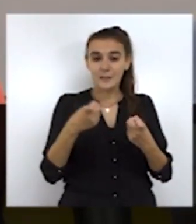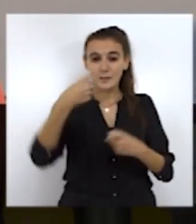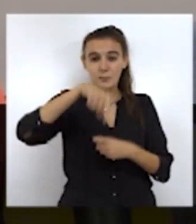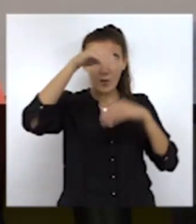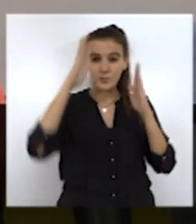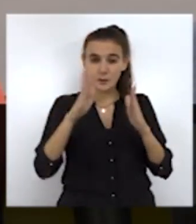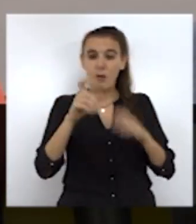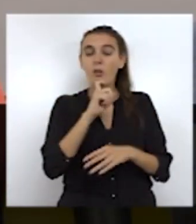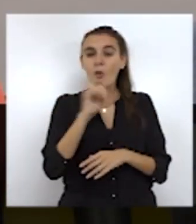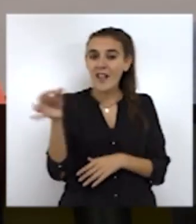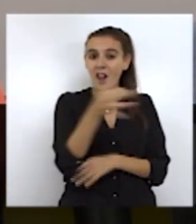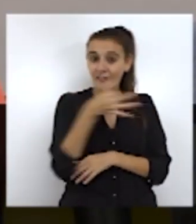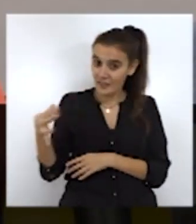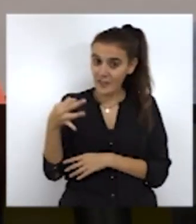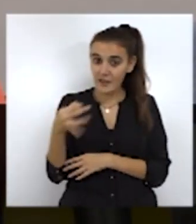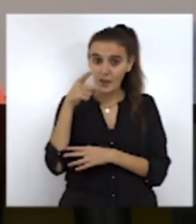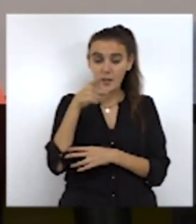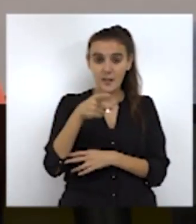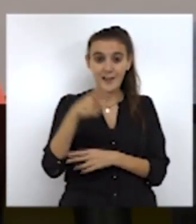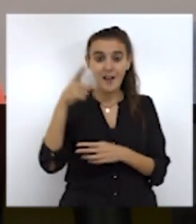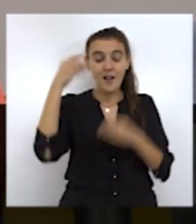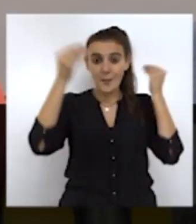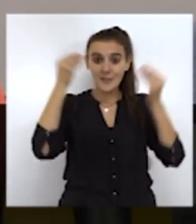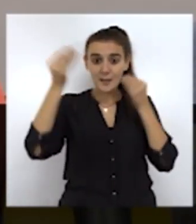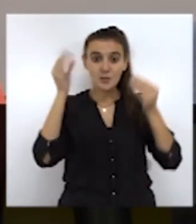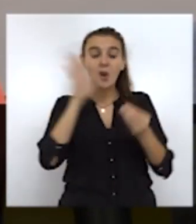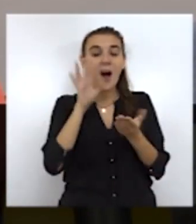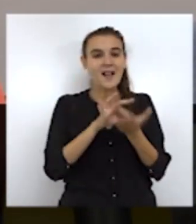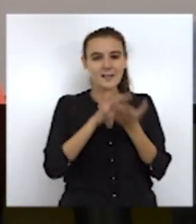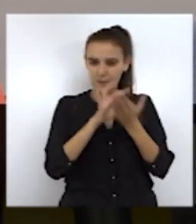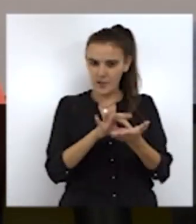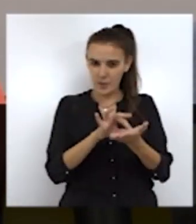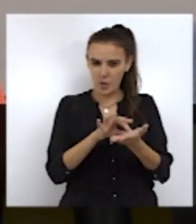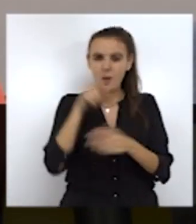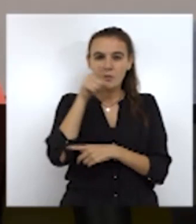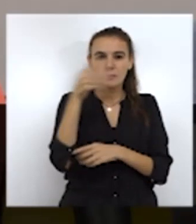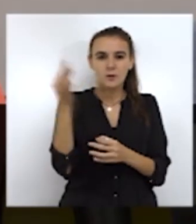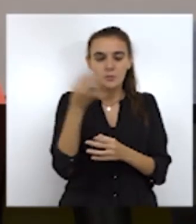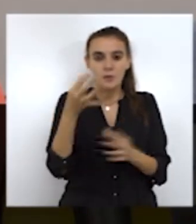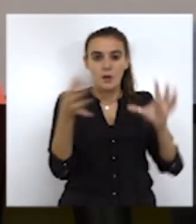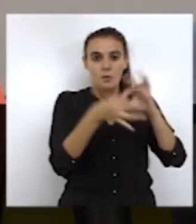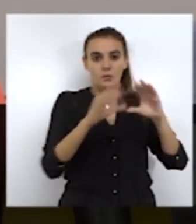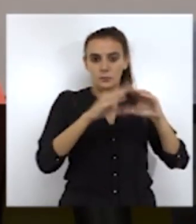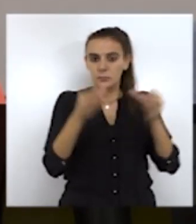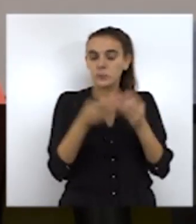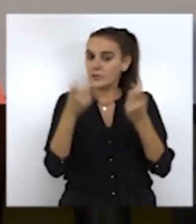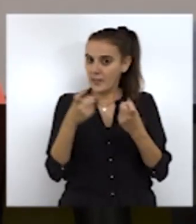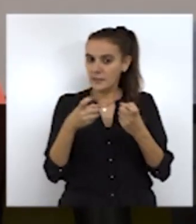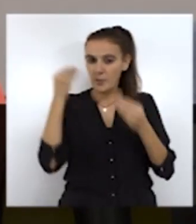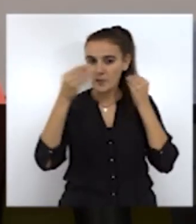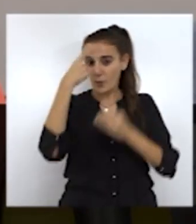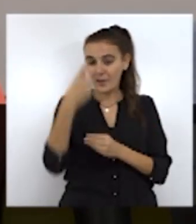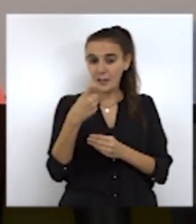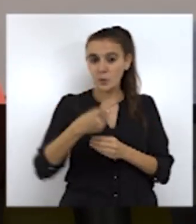atenderla desde la eficiencia y desde la racionalidad de esos servicios y que se tengan las unidades necesarias. Creemos que es